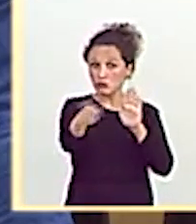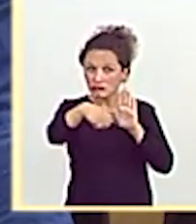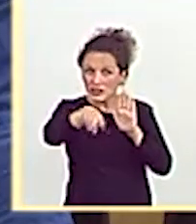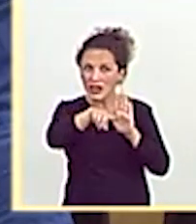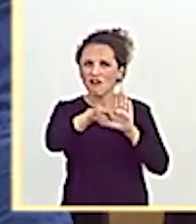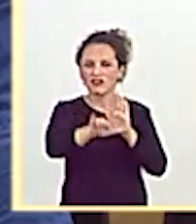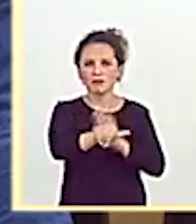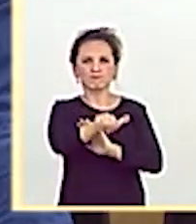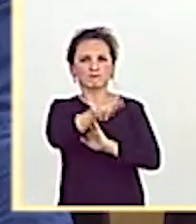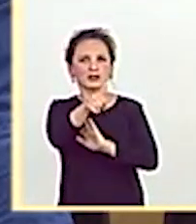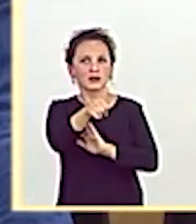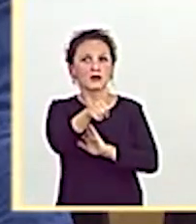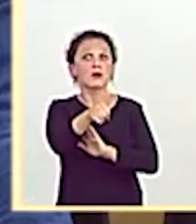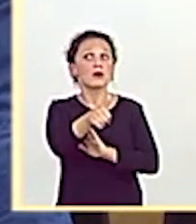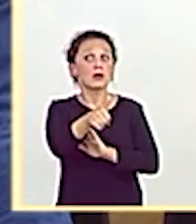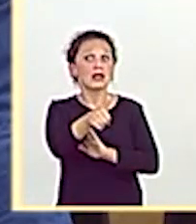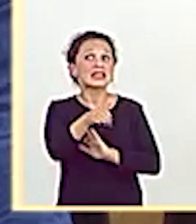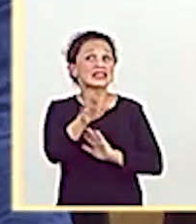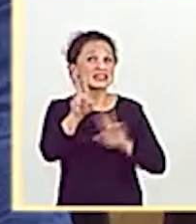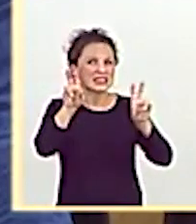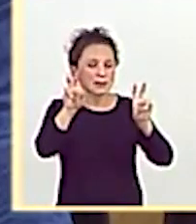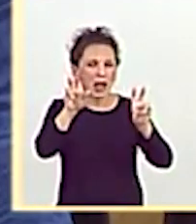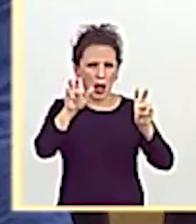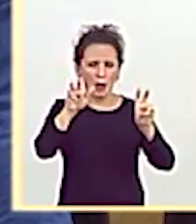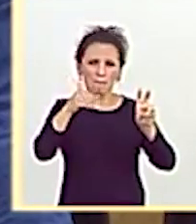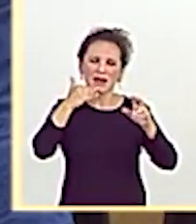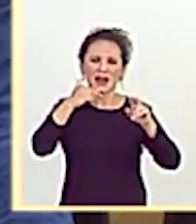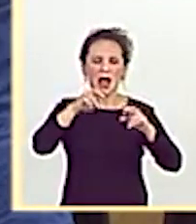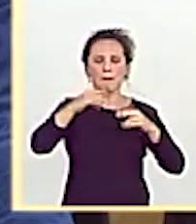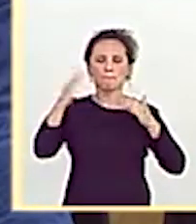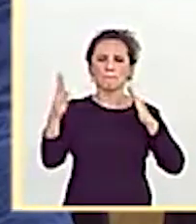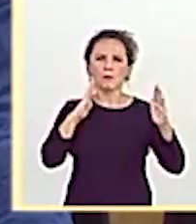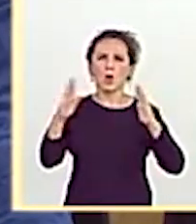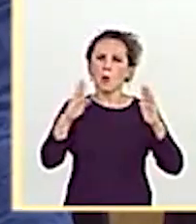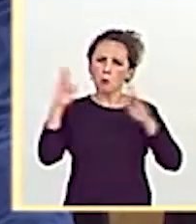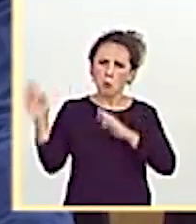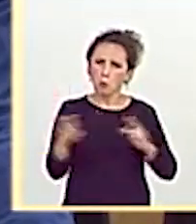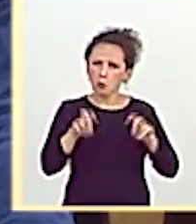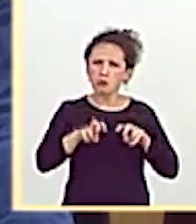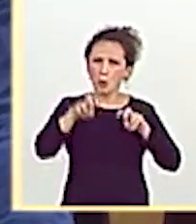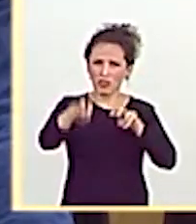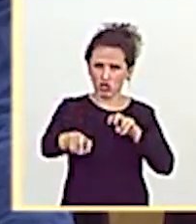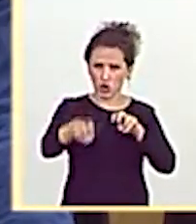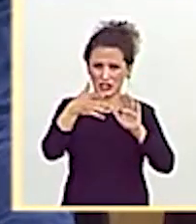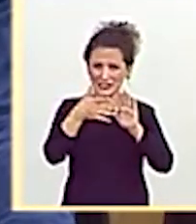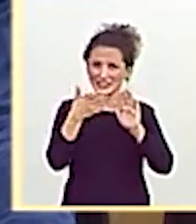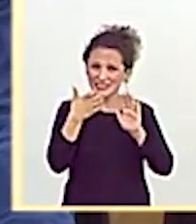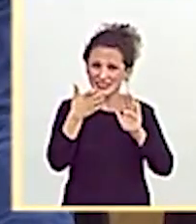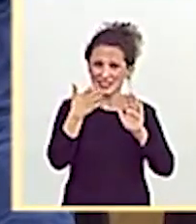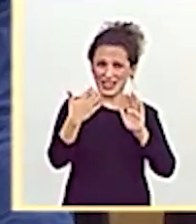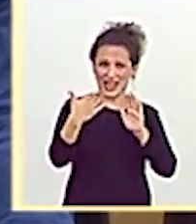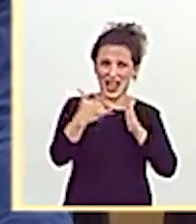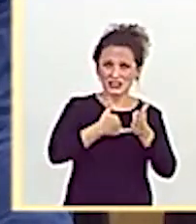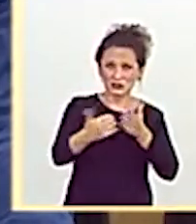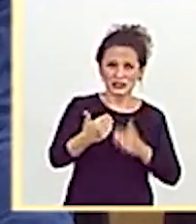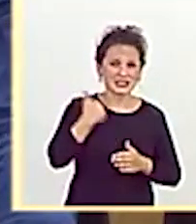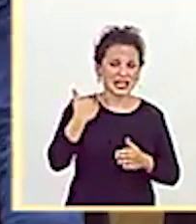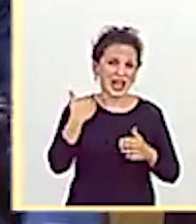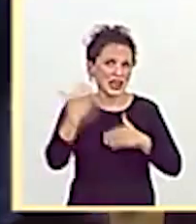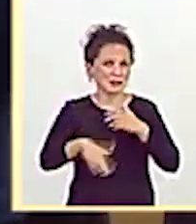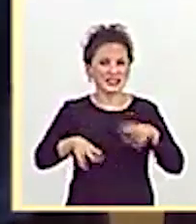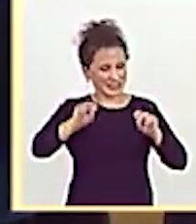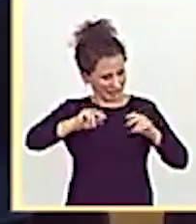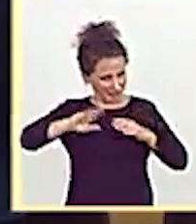con respecto a la promoción suspendiendo sin límite, es un verdadero atropello a la calidad